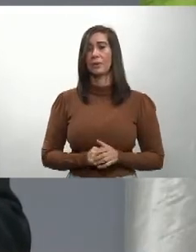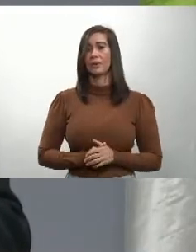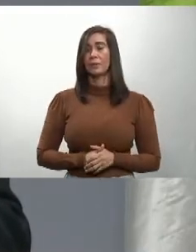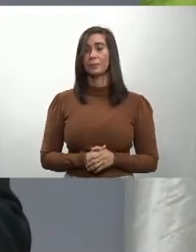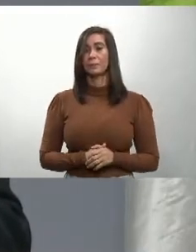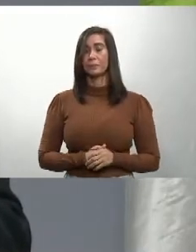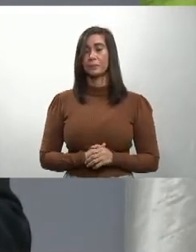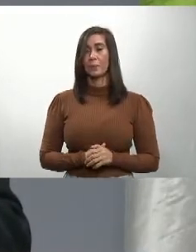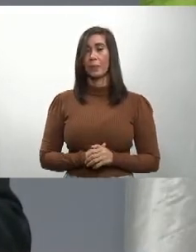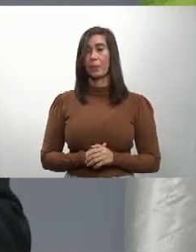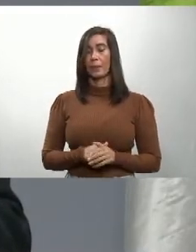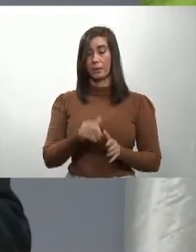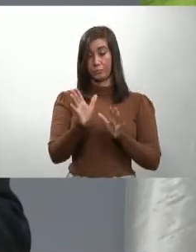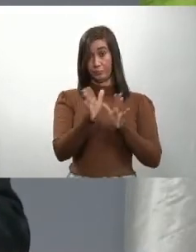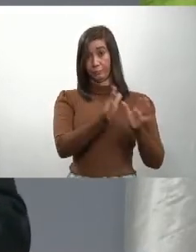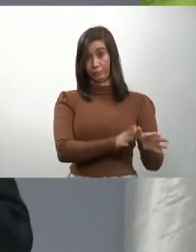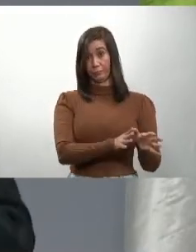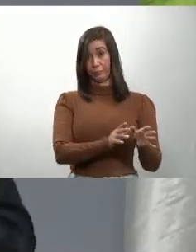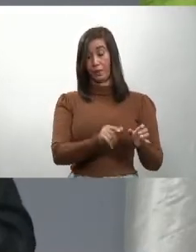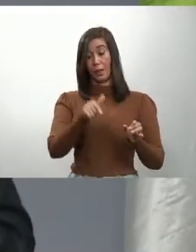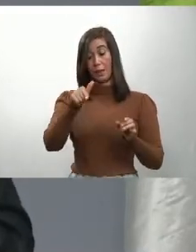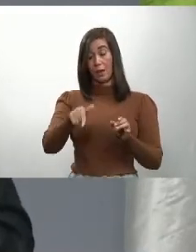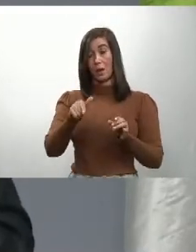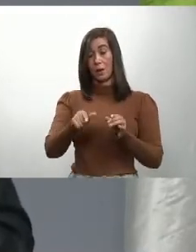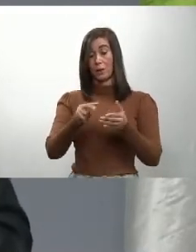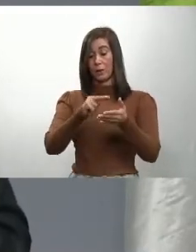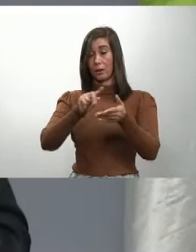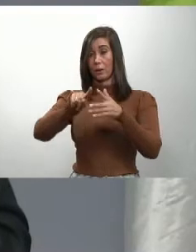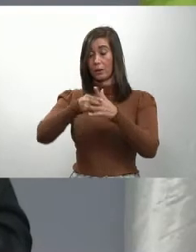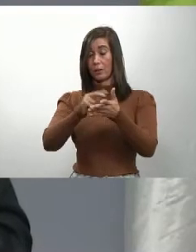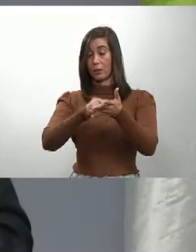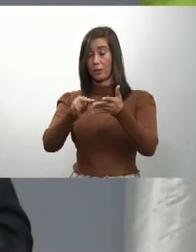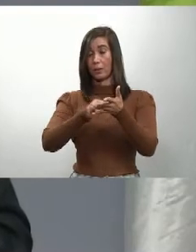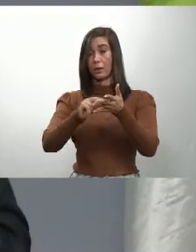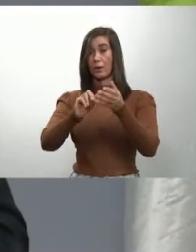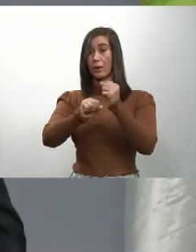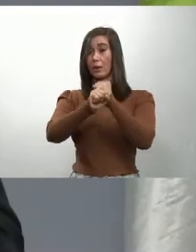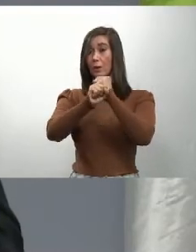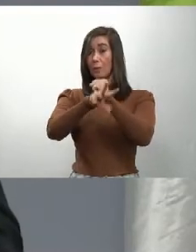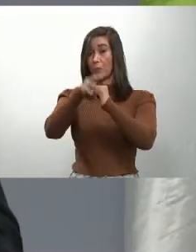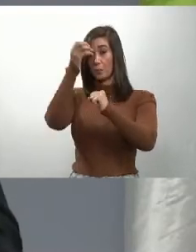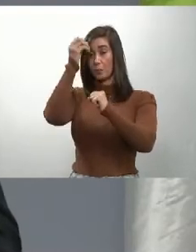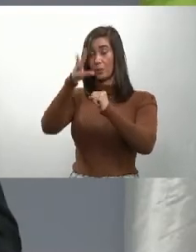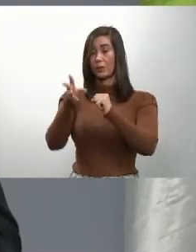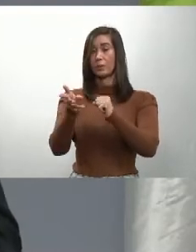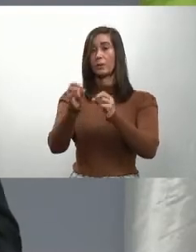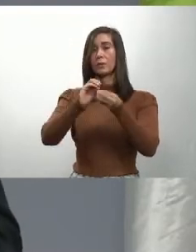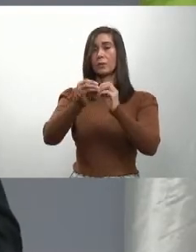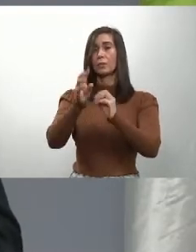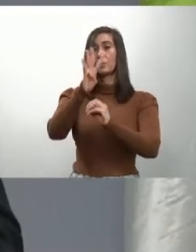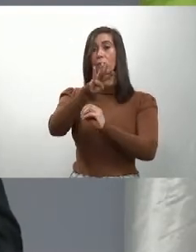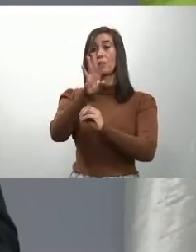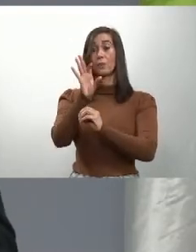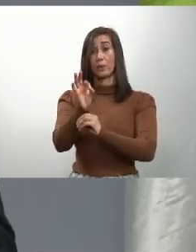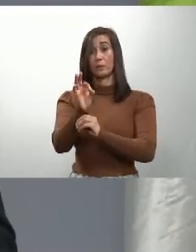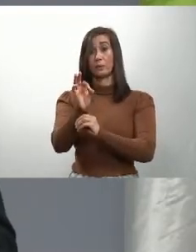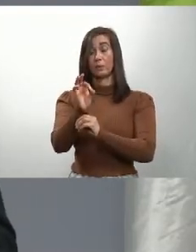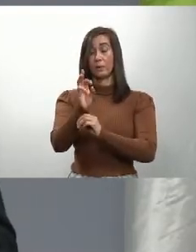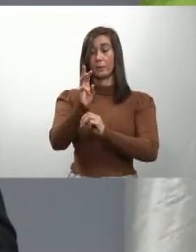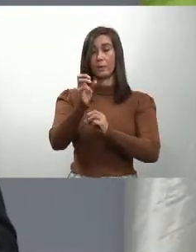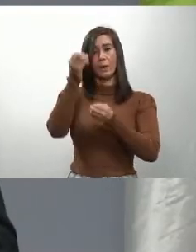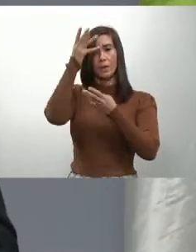Pasamos a dar lectura al boletín número 49. A nivel global,